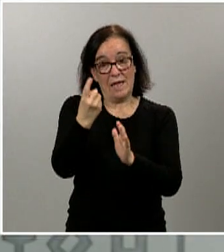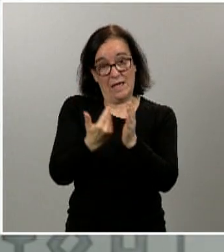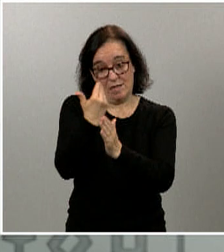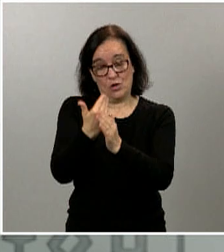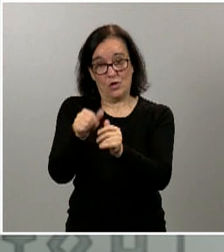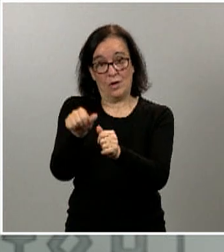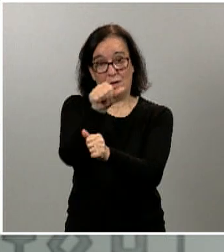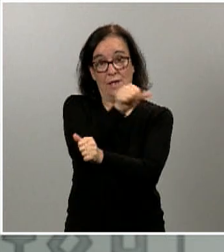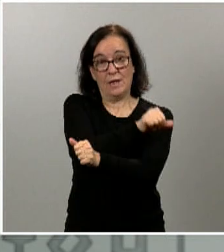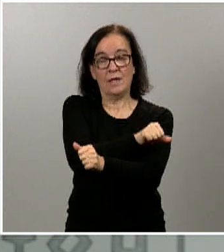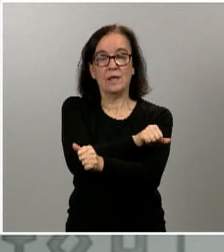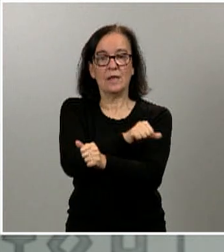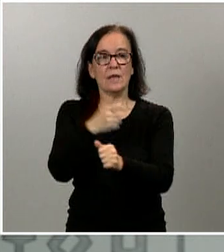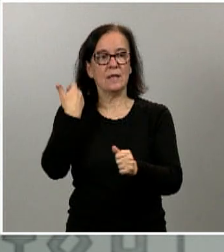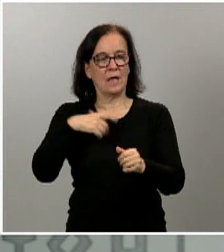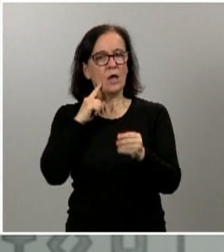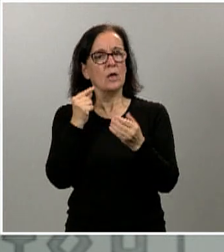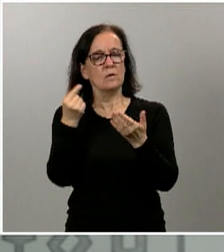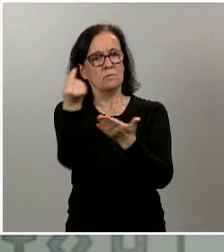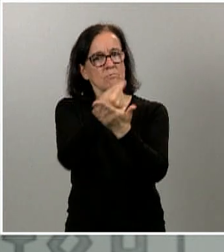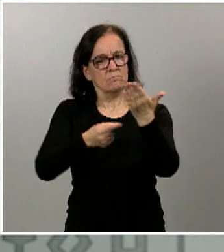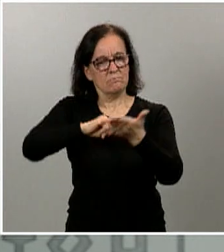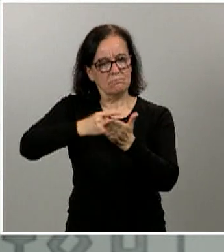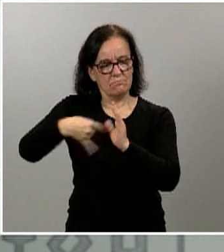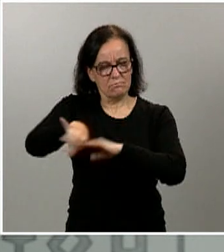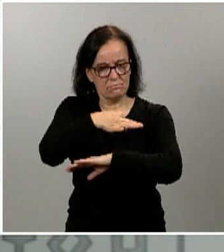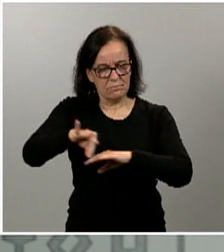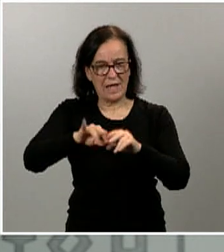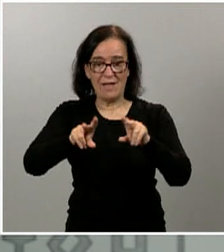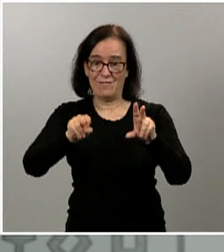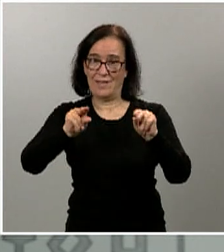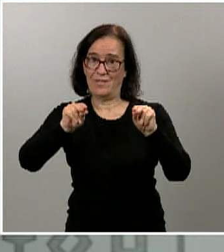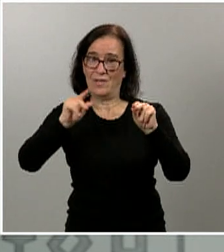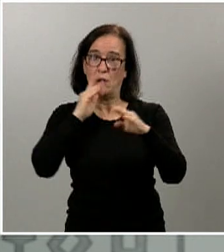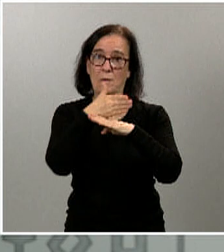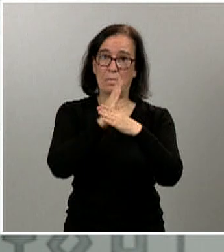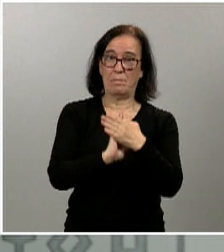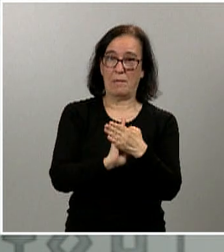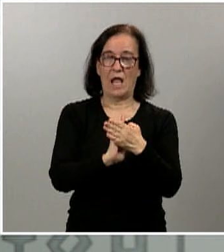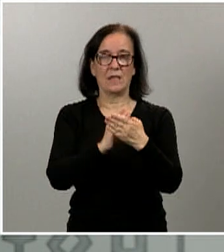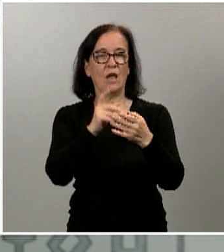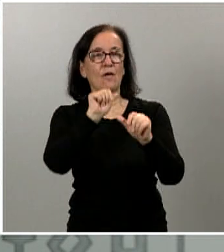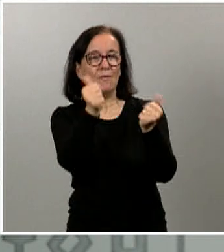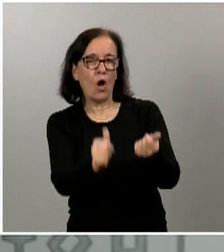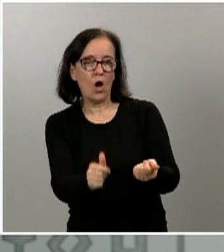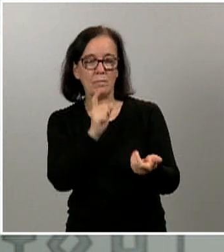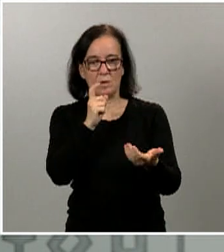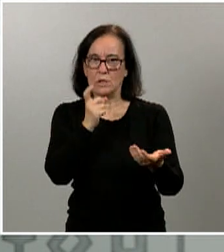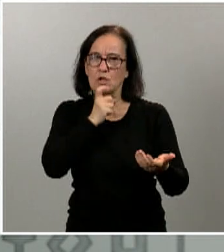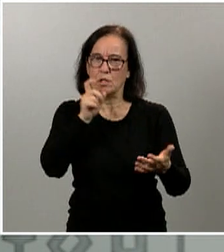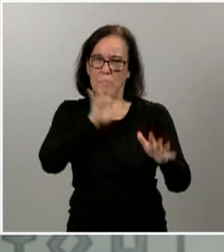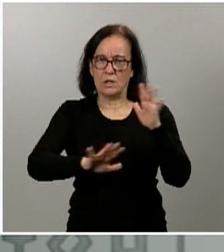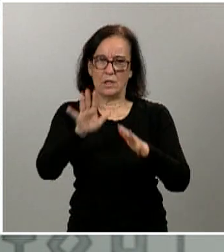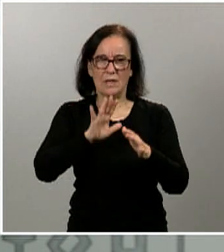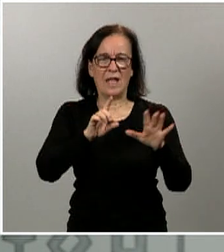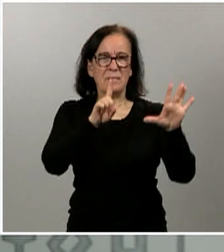está ya diseñado, está finalizándose toda la parte logística, porque es complicado, son 60